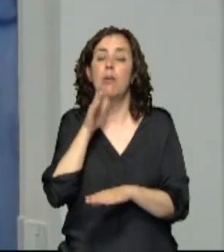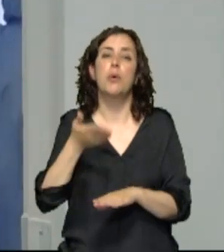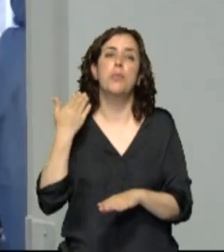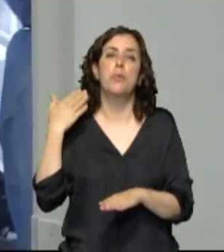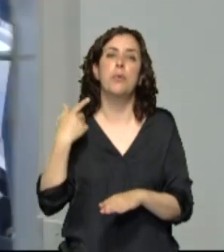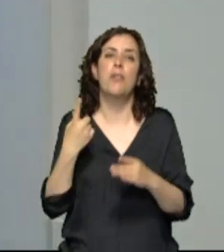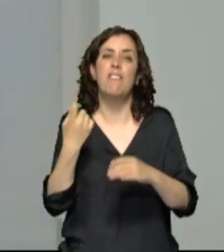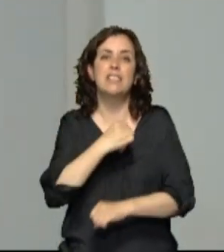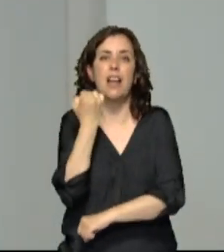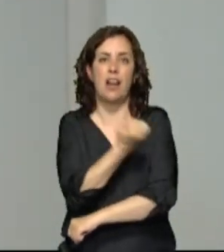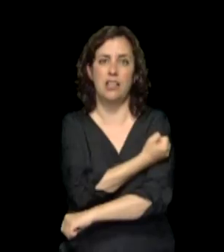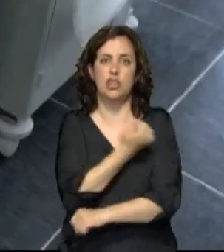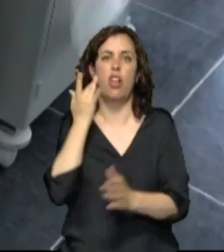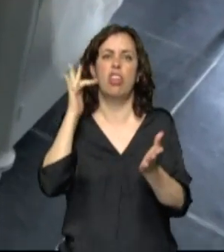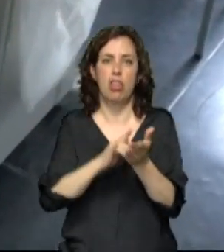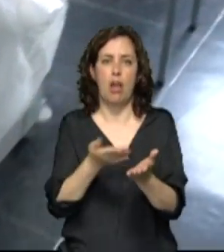fecha de la muerte.